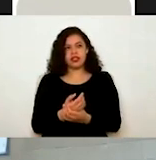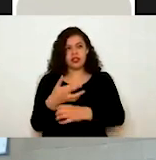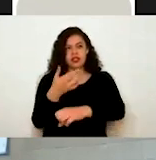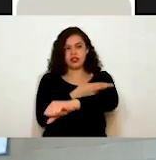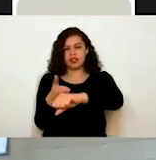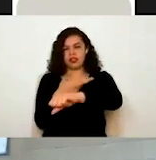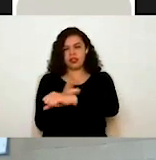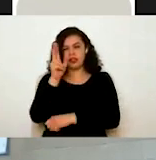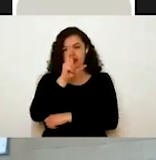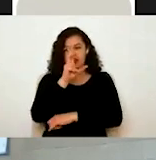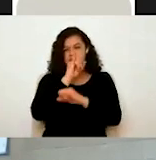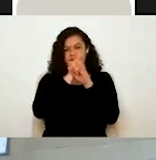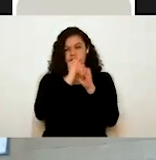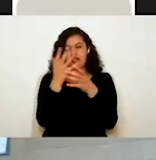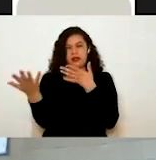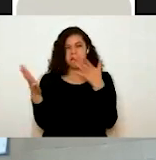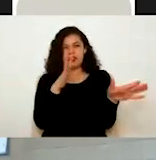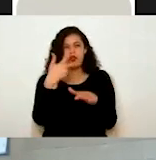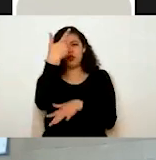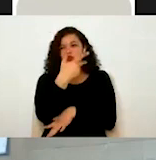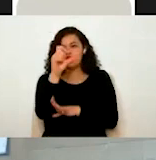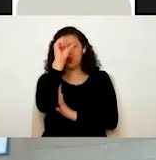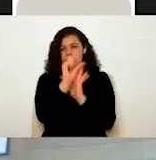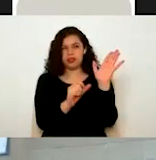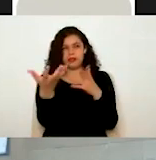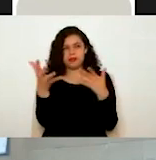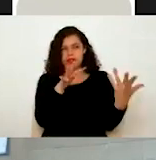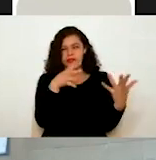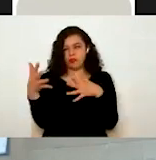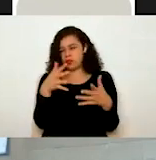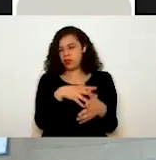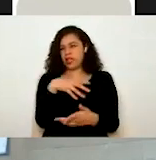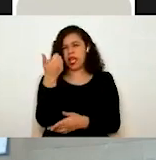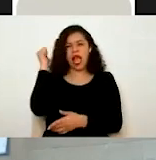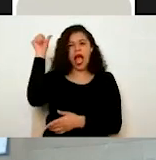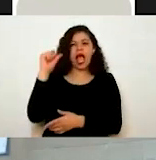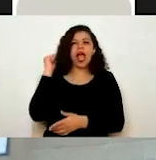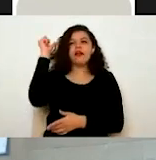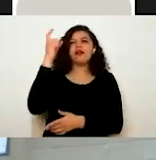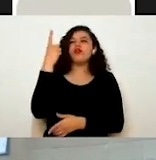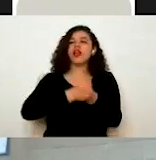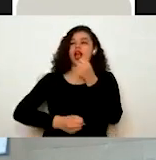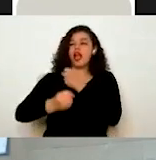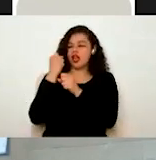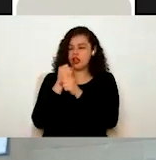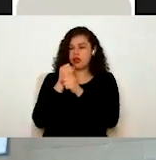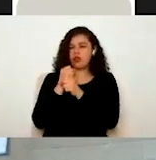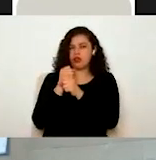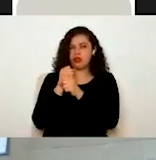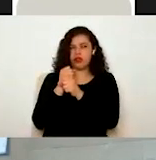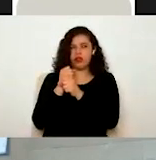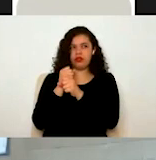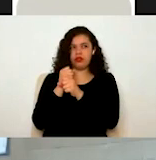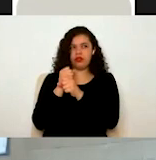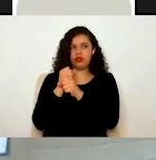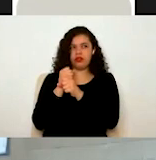tiene más o menos, eh, ocho meses, más o menos, desde abril del, del año pasado. Eh, ustedes ingresaron, eh, en